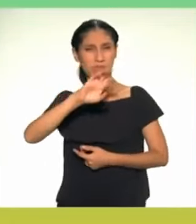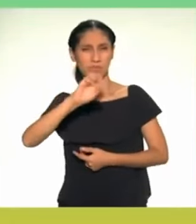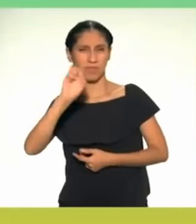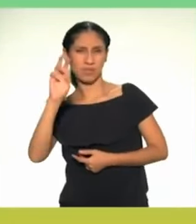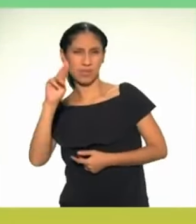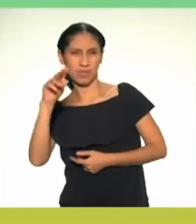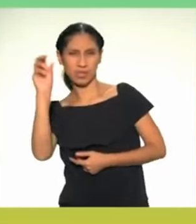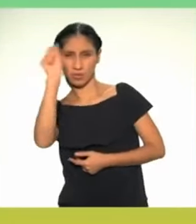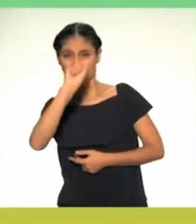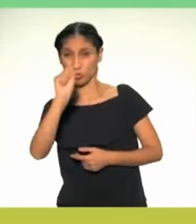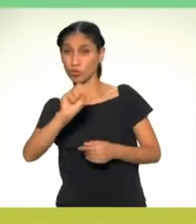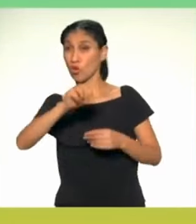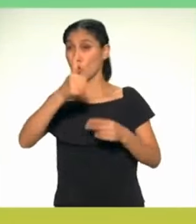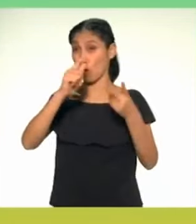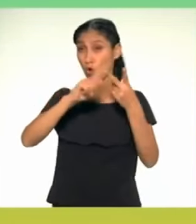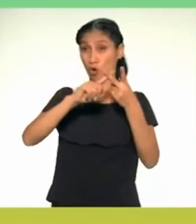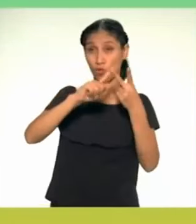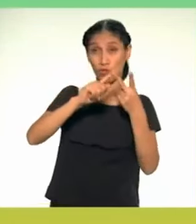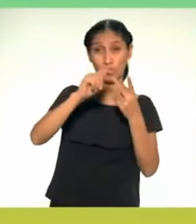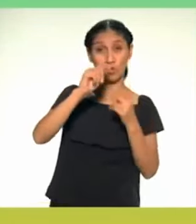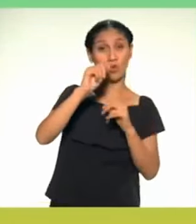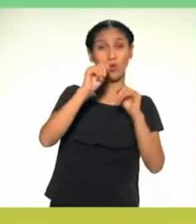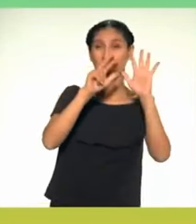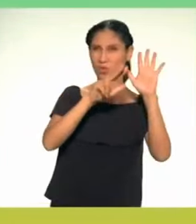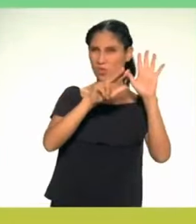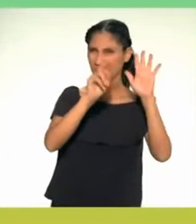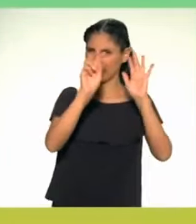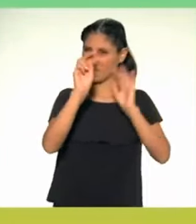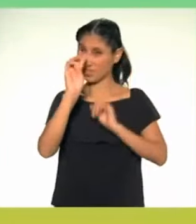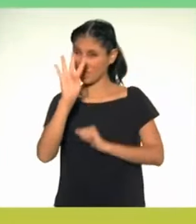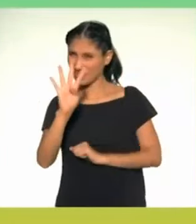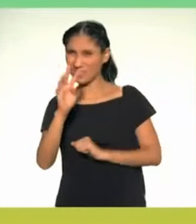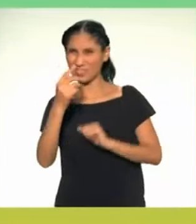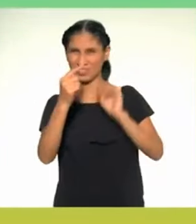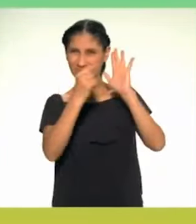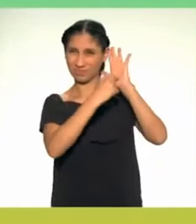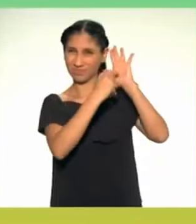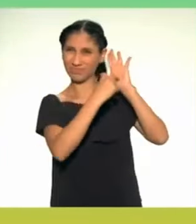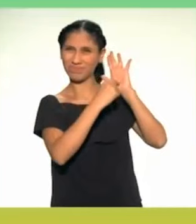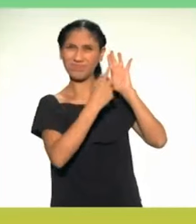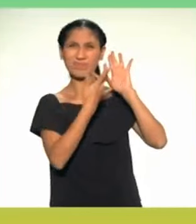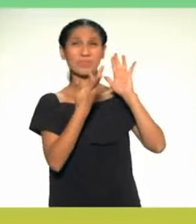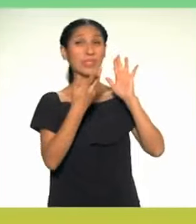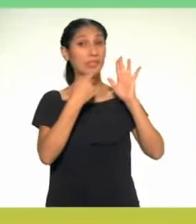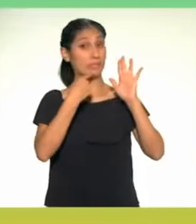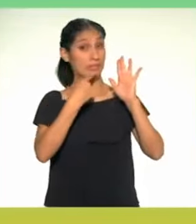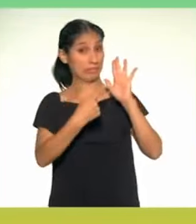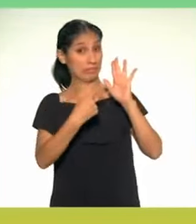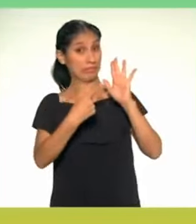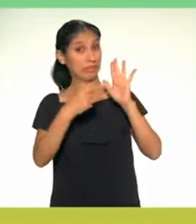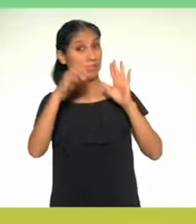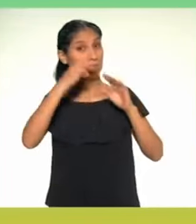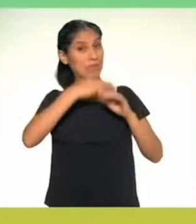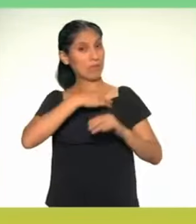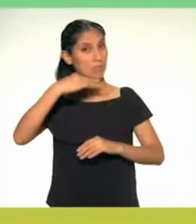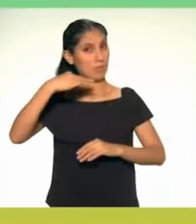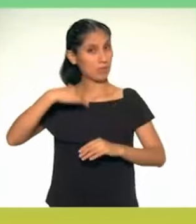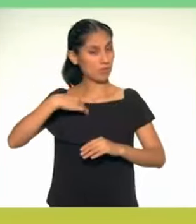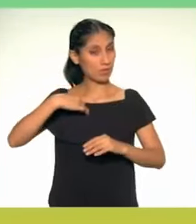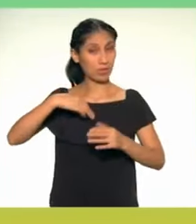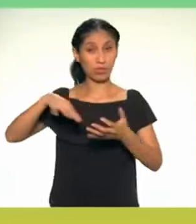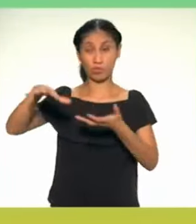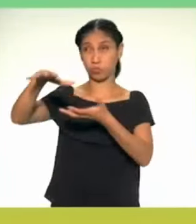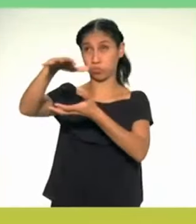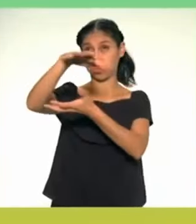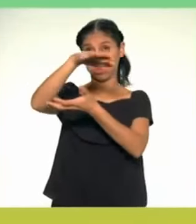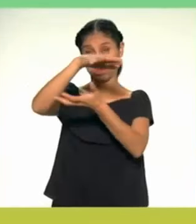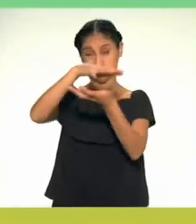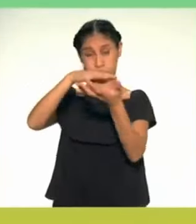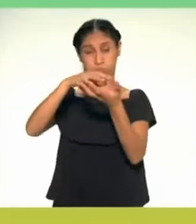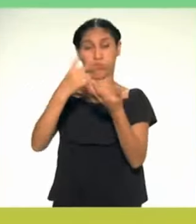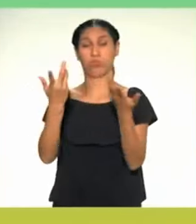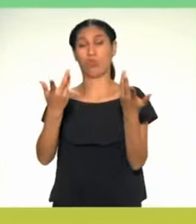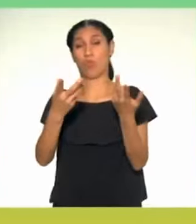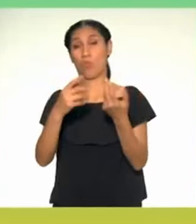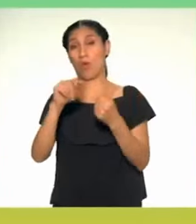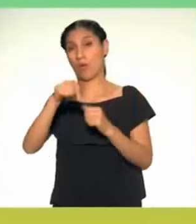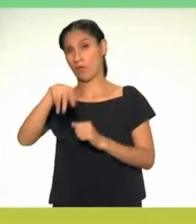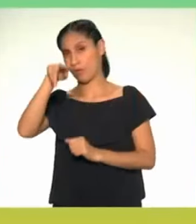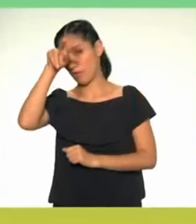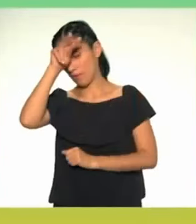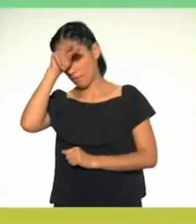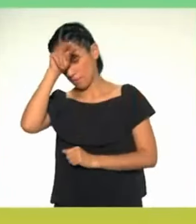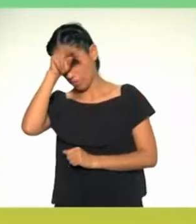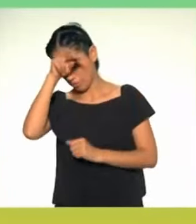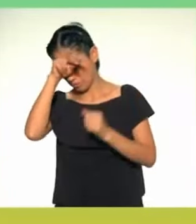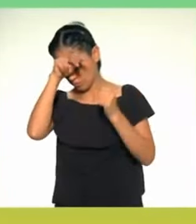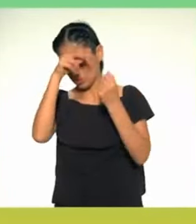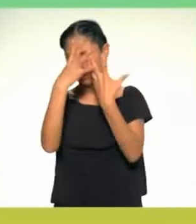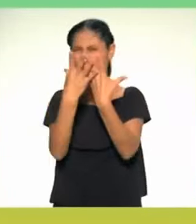.847 especies de aves. Según el Ministerio del Ambiente, el Perú ocupa el quinto lugar mundial en variedad de